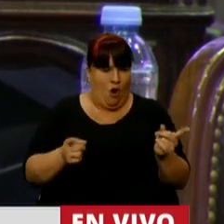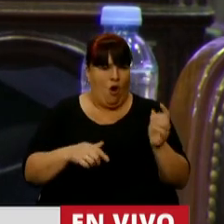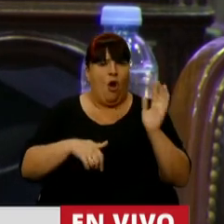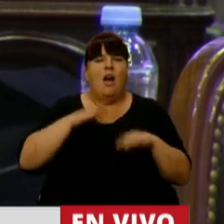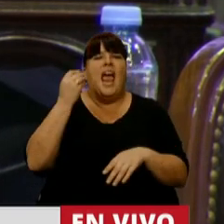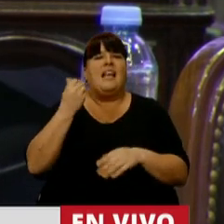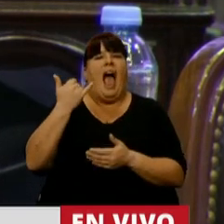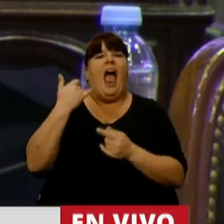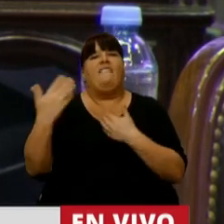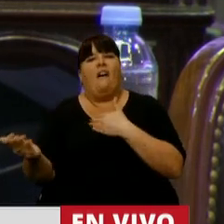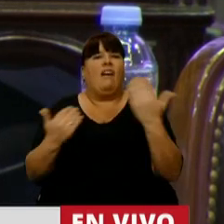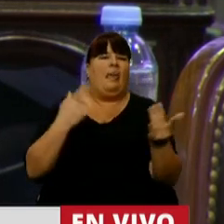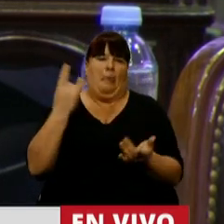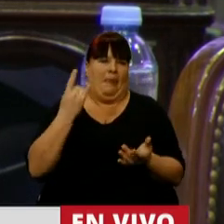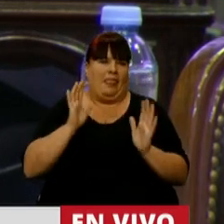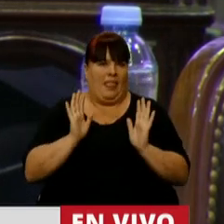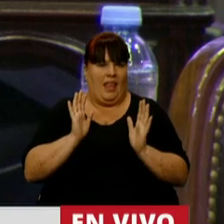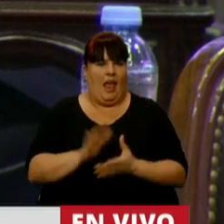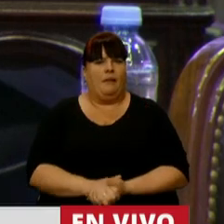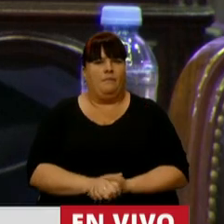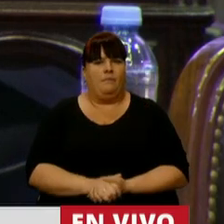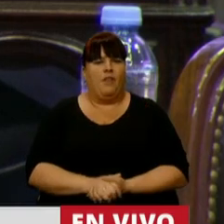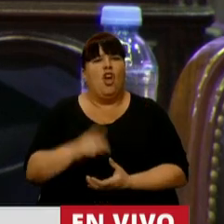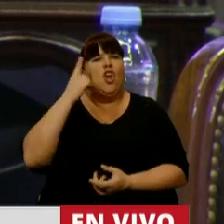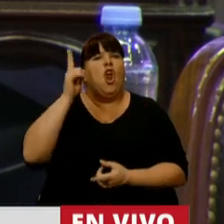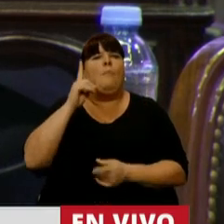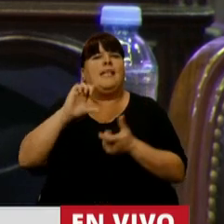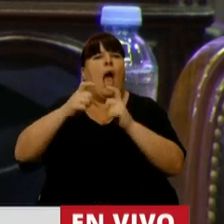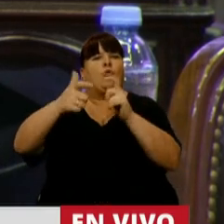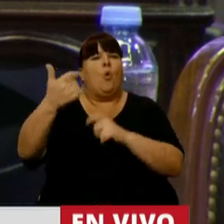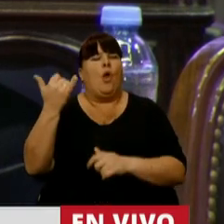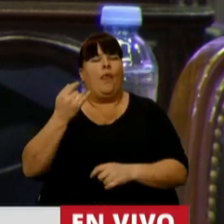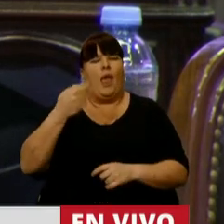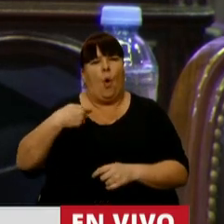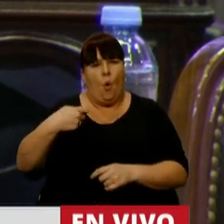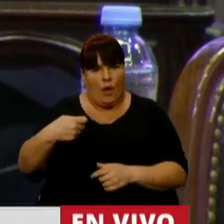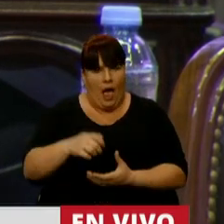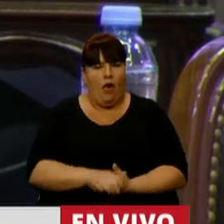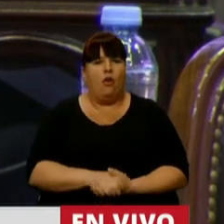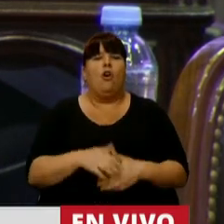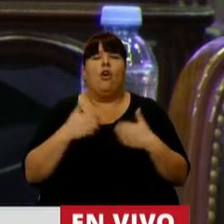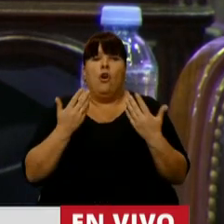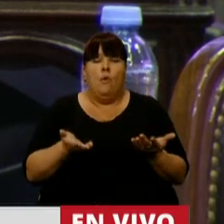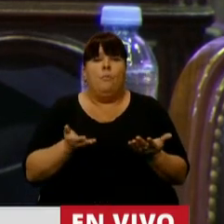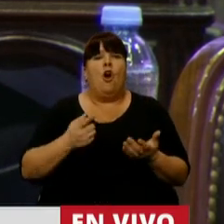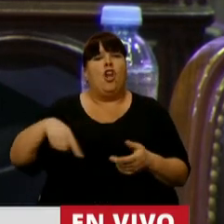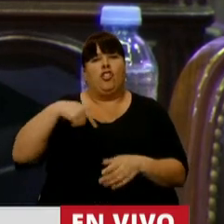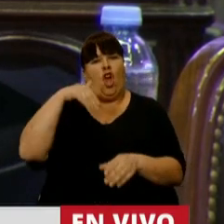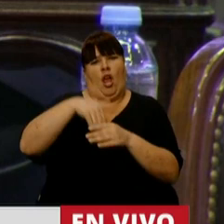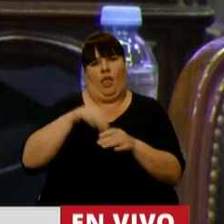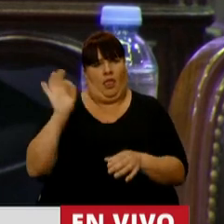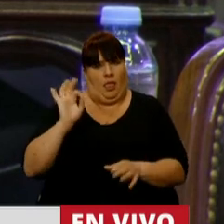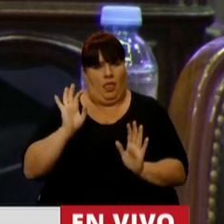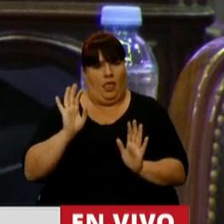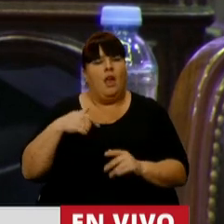Fundamentalmente es discrecional y es fricticio. No prevé la fórmula de actualización jubilatoria. Por eso, nos vamos a abstener